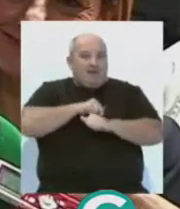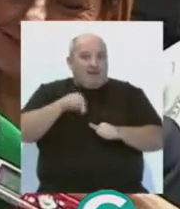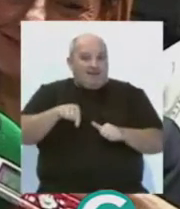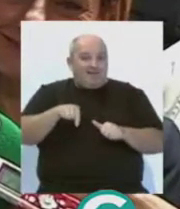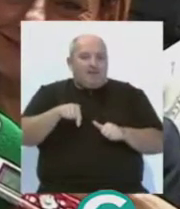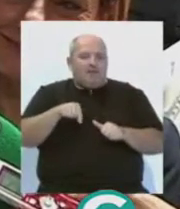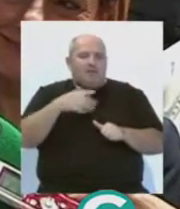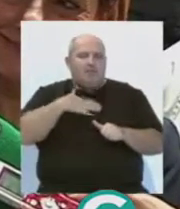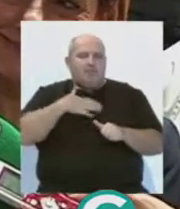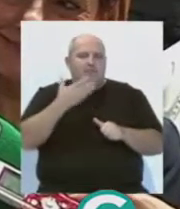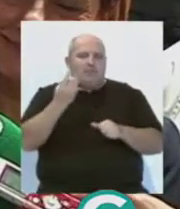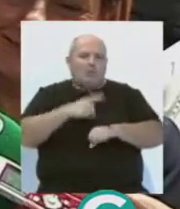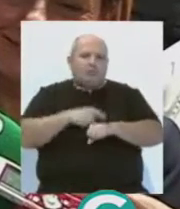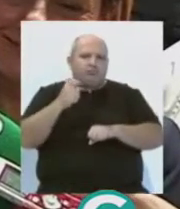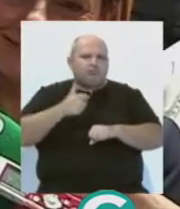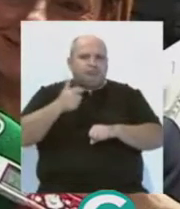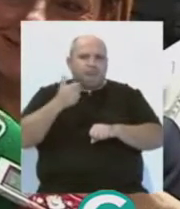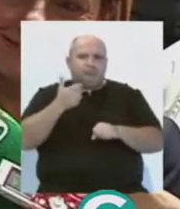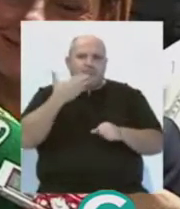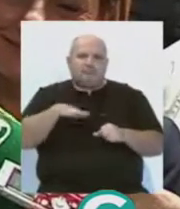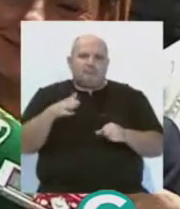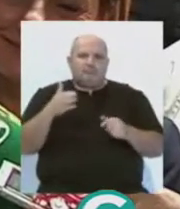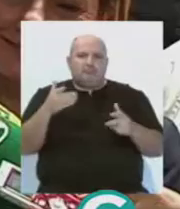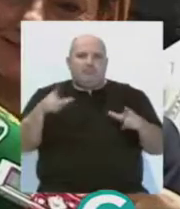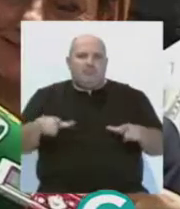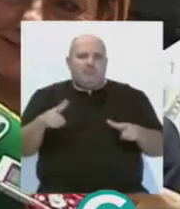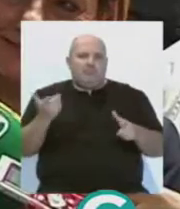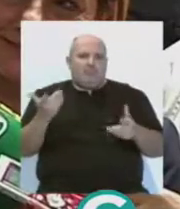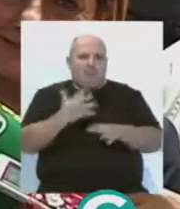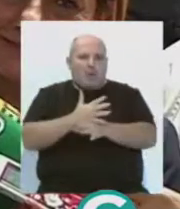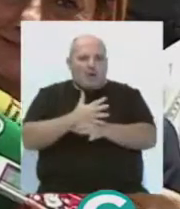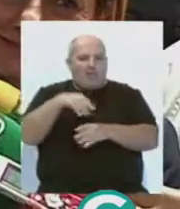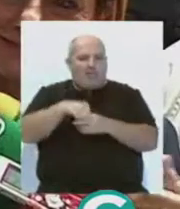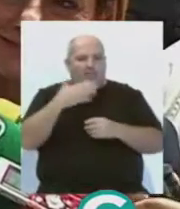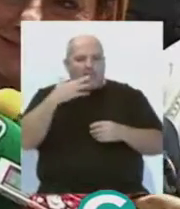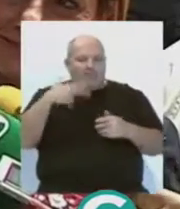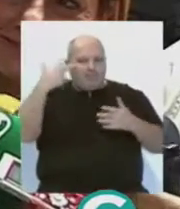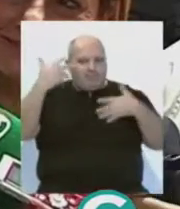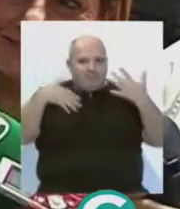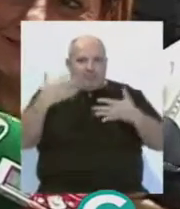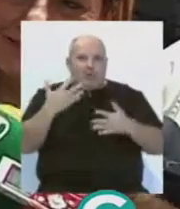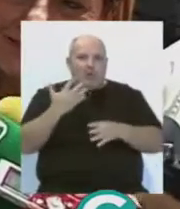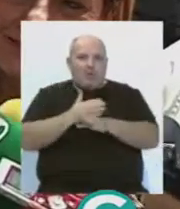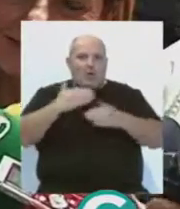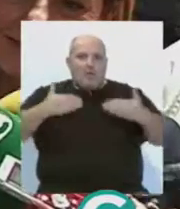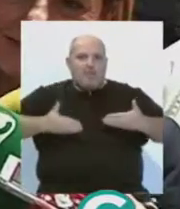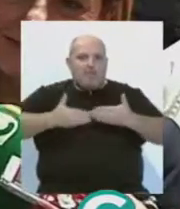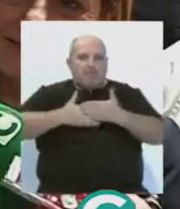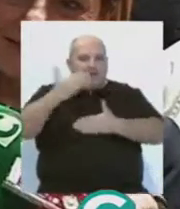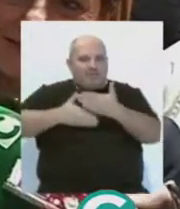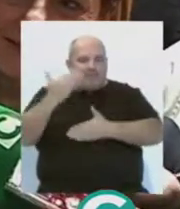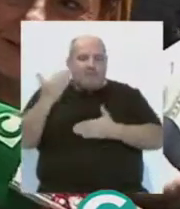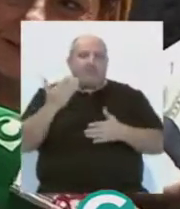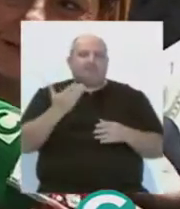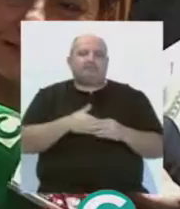como tienen que esperar algún tiempo, montar una especie de sala de juego, donde hay juegos en paredes, hay